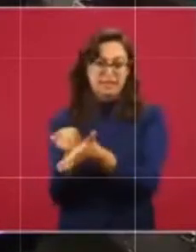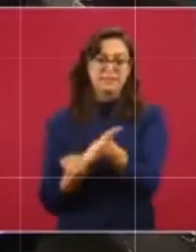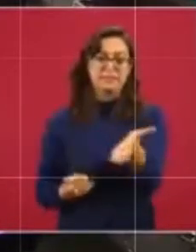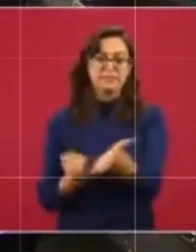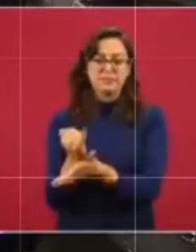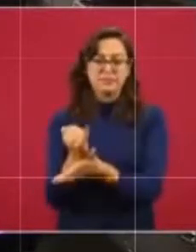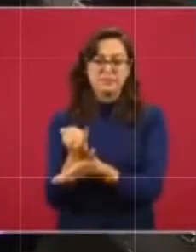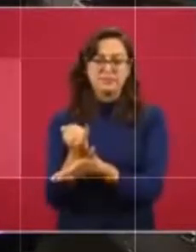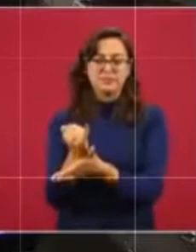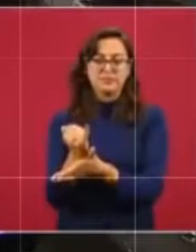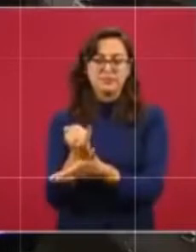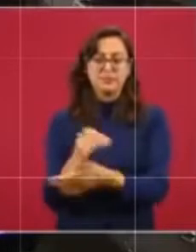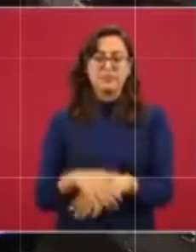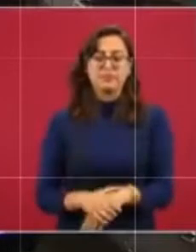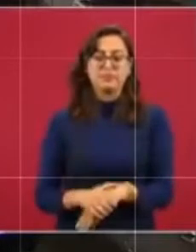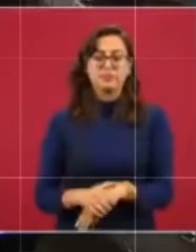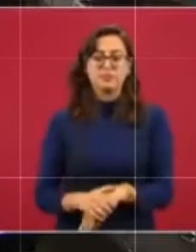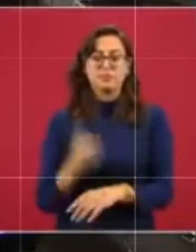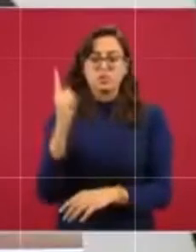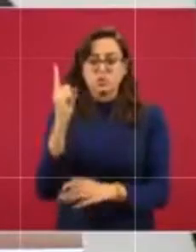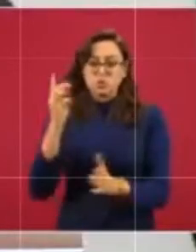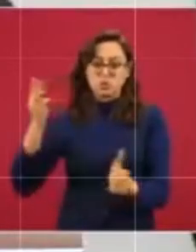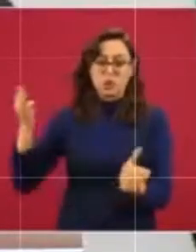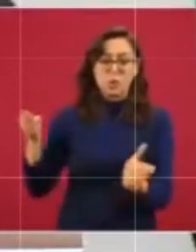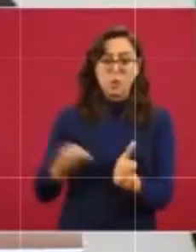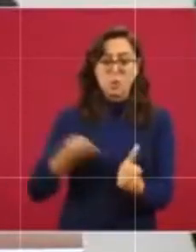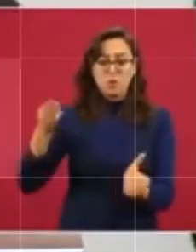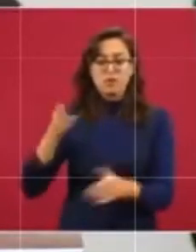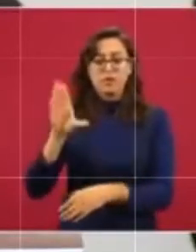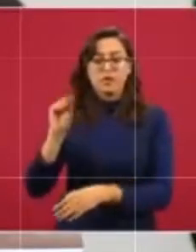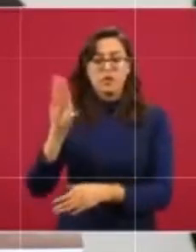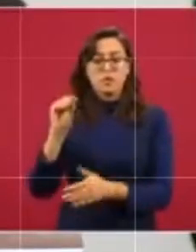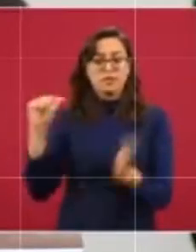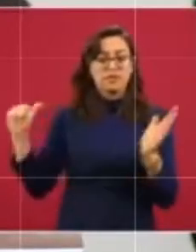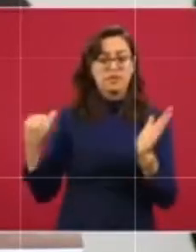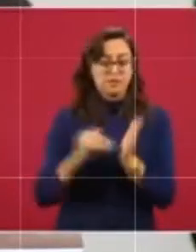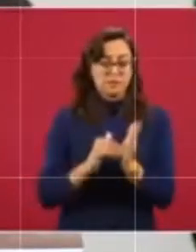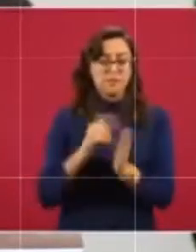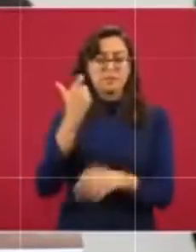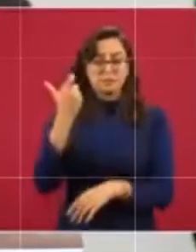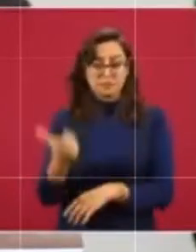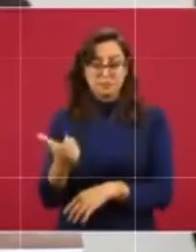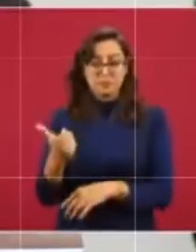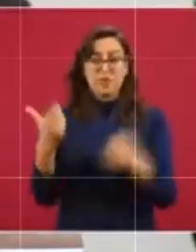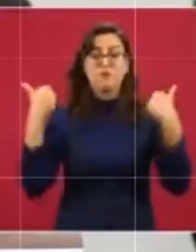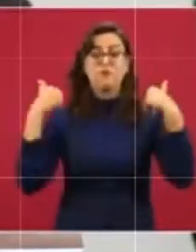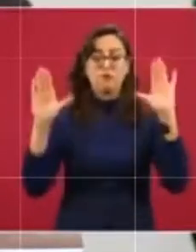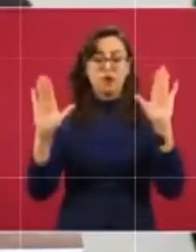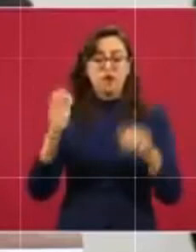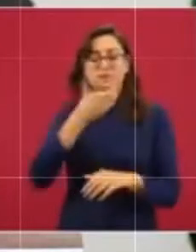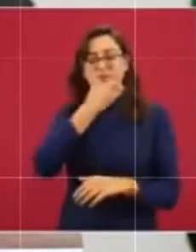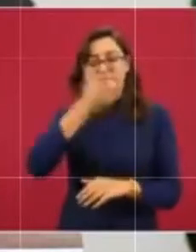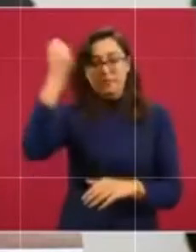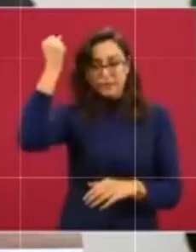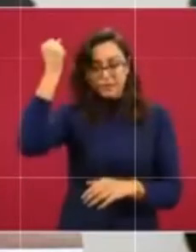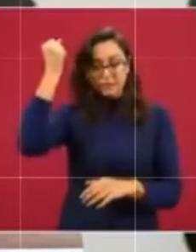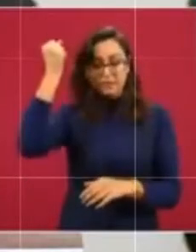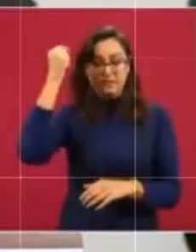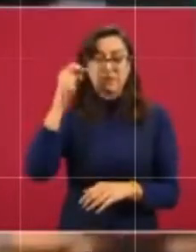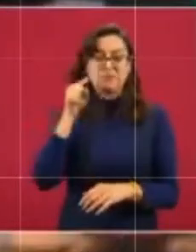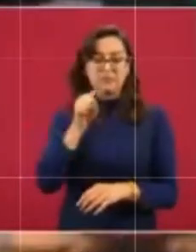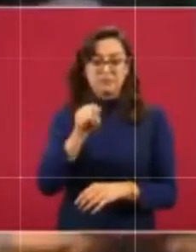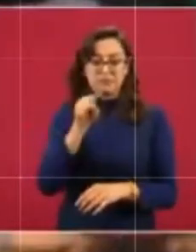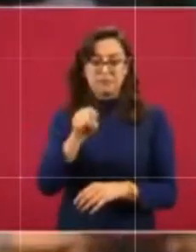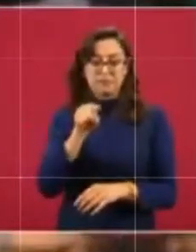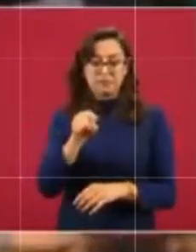Una multa de 90 mil pesos, un poquito más, al entonces candidato de